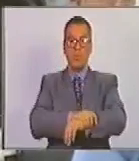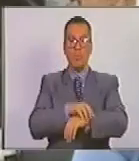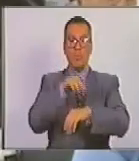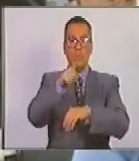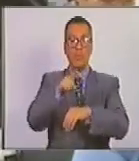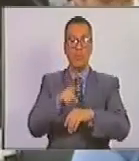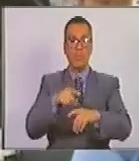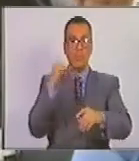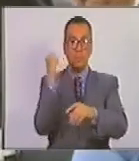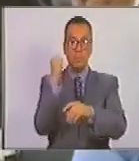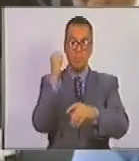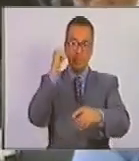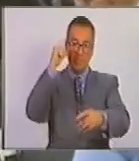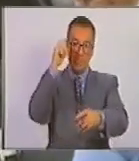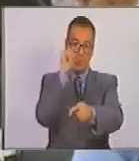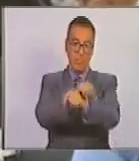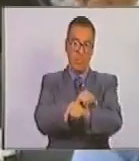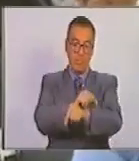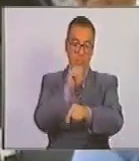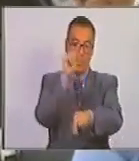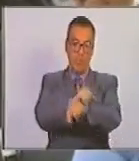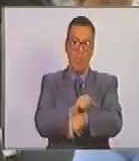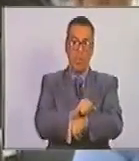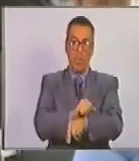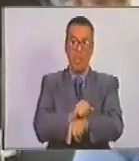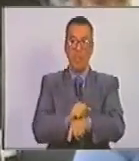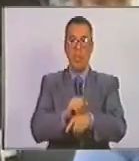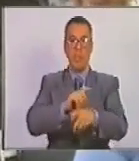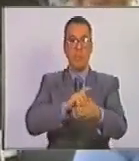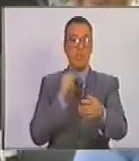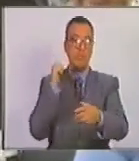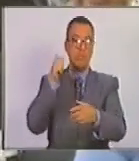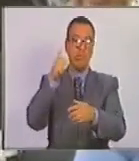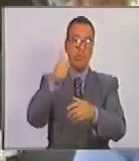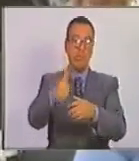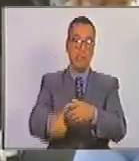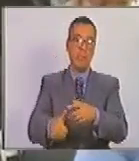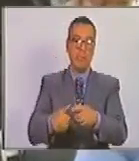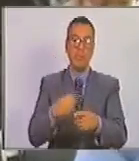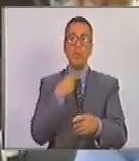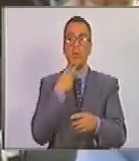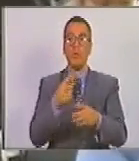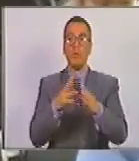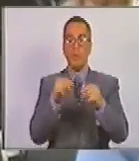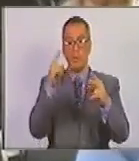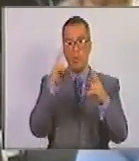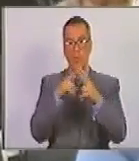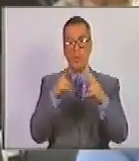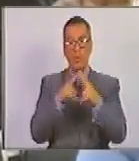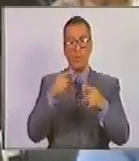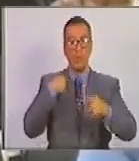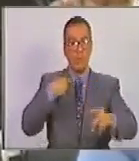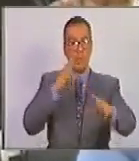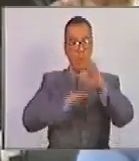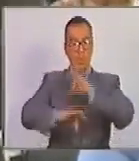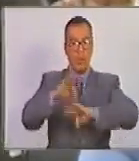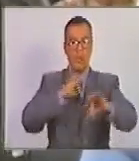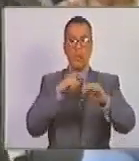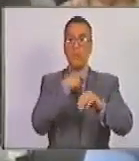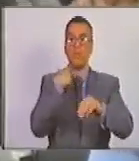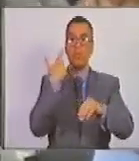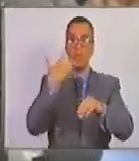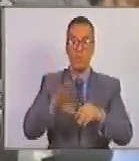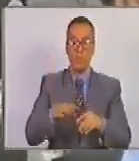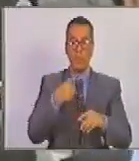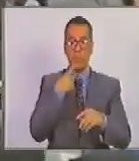es condenado a cadena perpetua en el año 64, donde proclama un discurso muy conocido, donde dice, estoy preparado para morir, cuyo